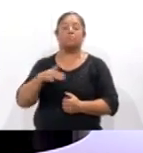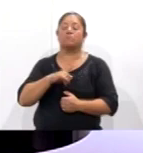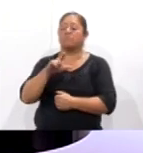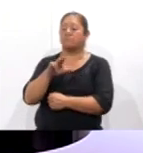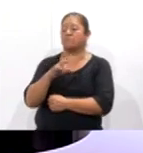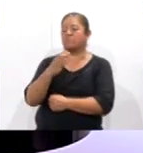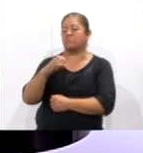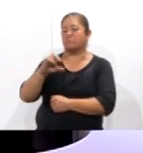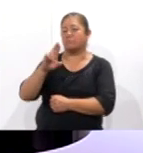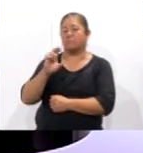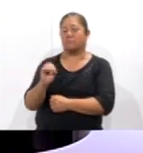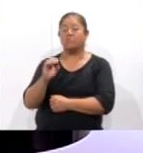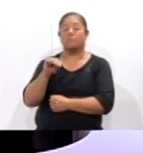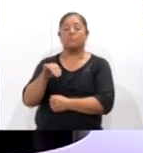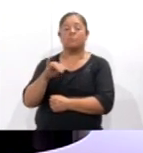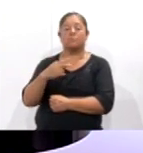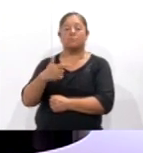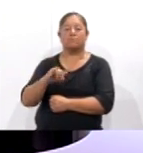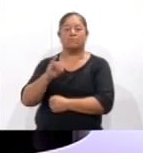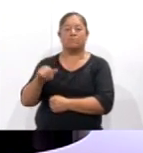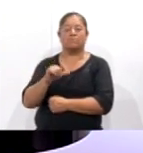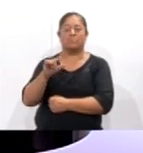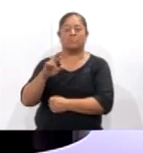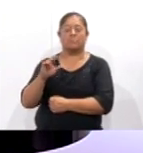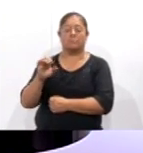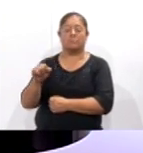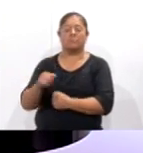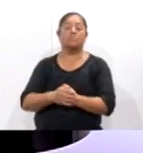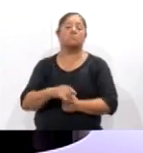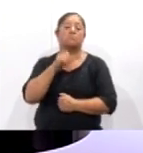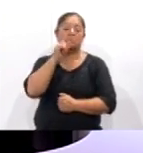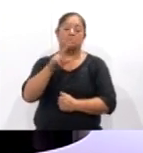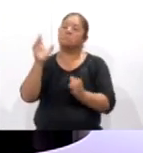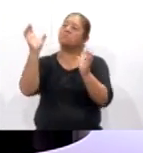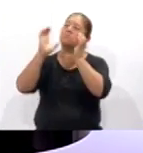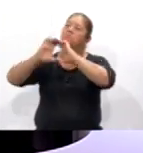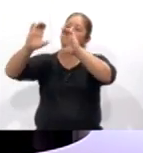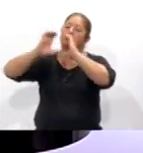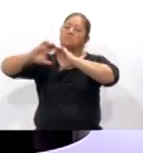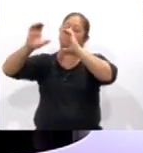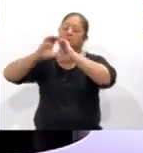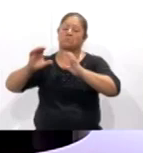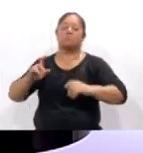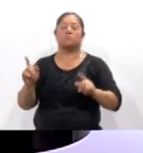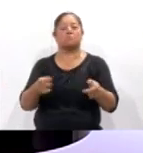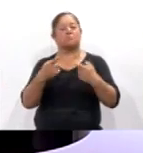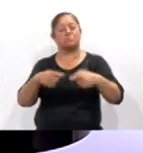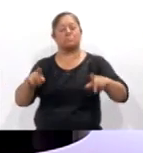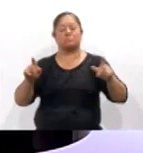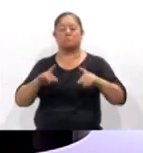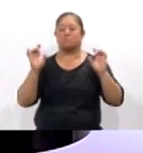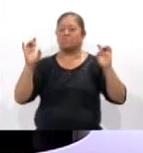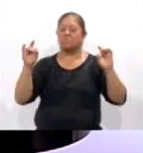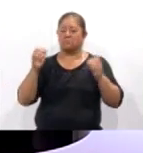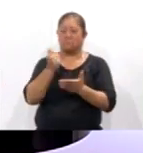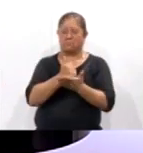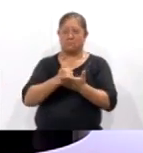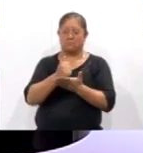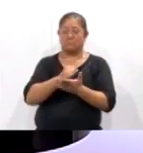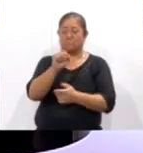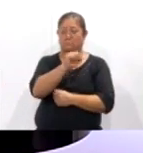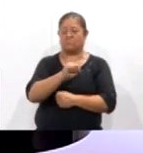Mijares es imperdible. Al igual que el concierto que darán Los Ángeles Azules para el sábado 27